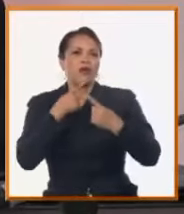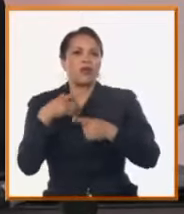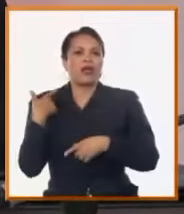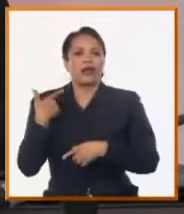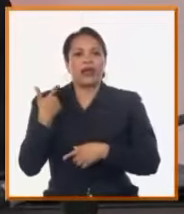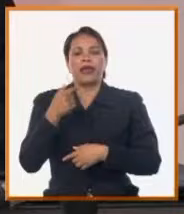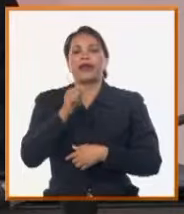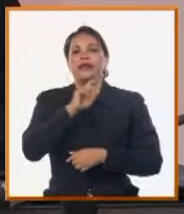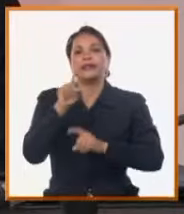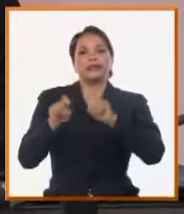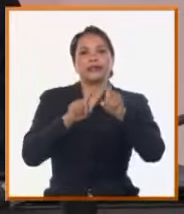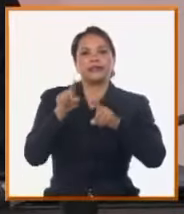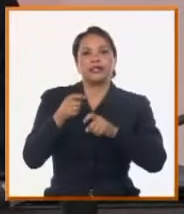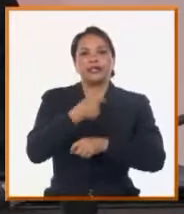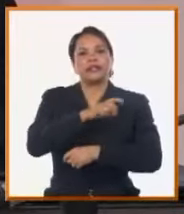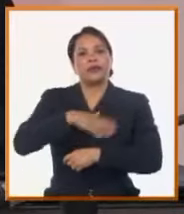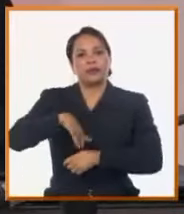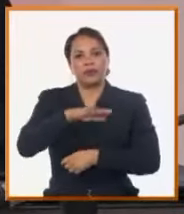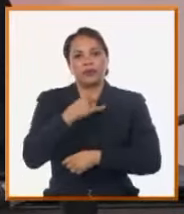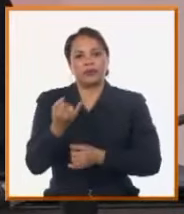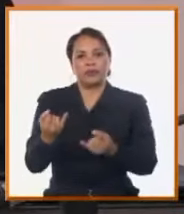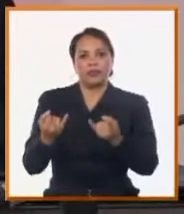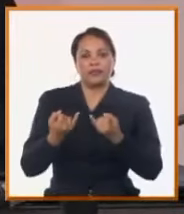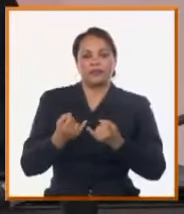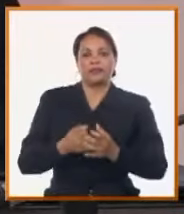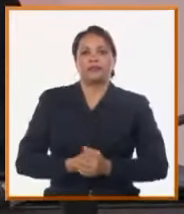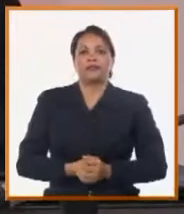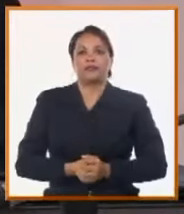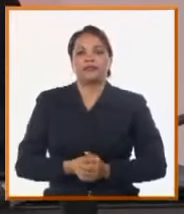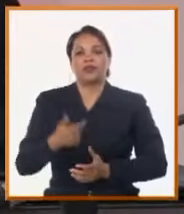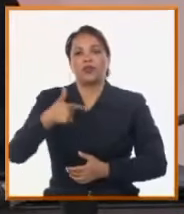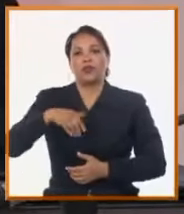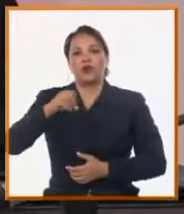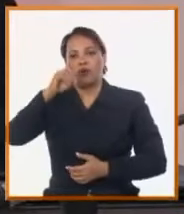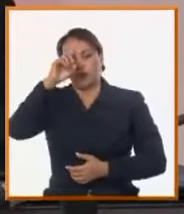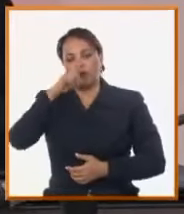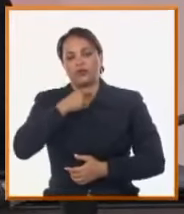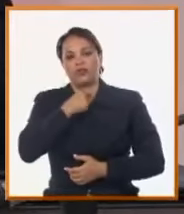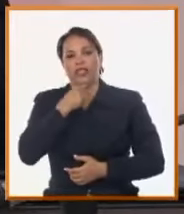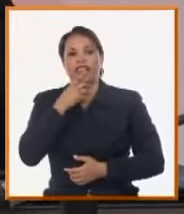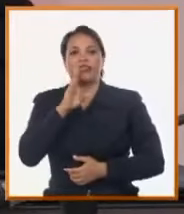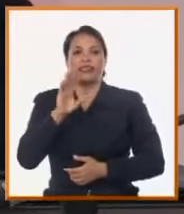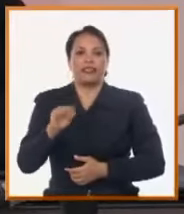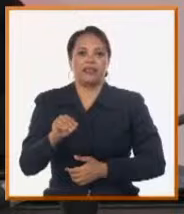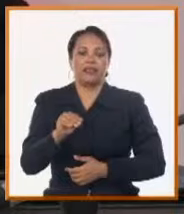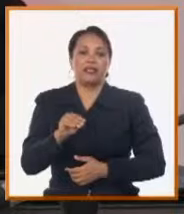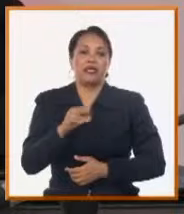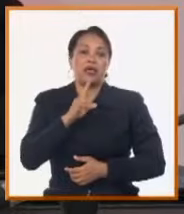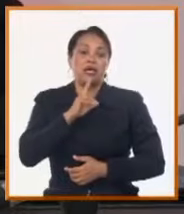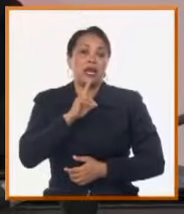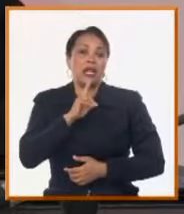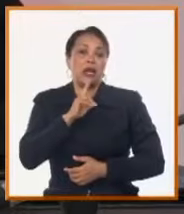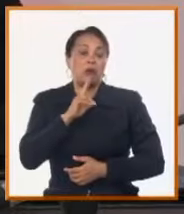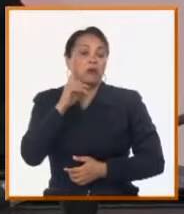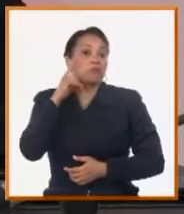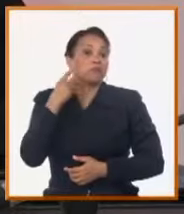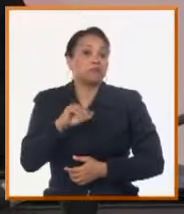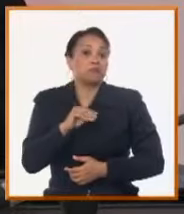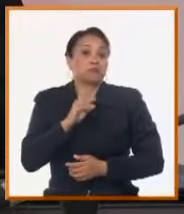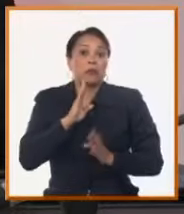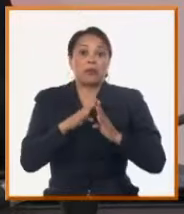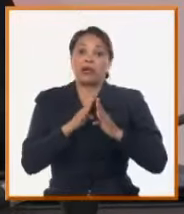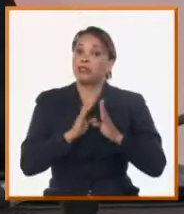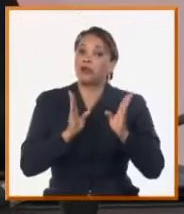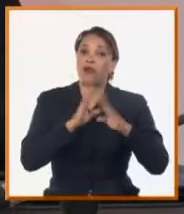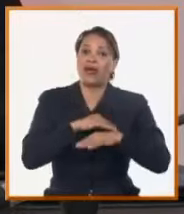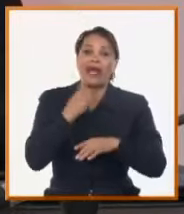a través de la vía digital. José Alberto Fernández Gómez dice, el agua, yo no sé qué es eso en mi casa. Llevamos más de seis años